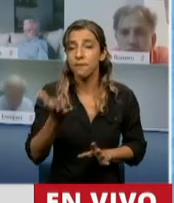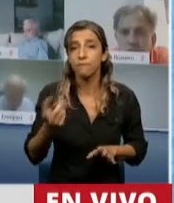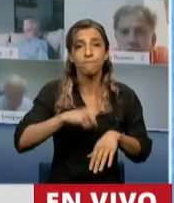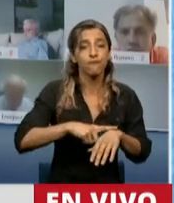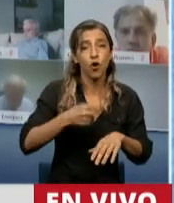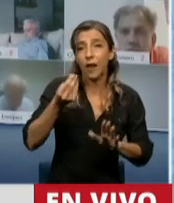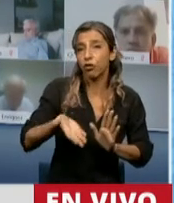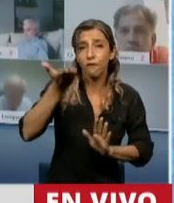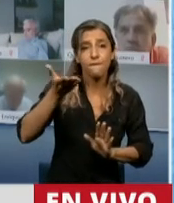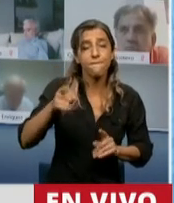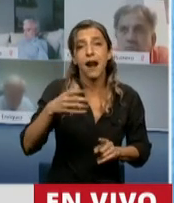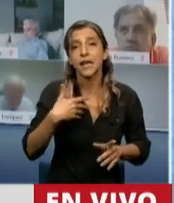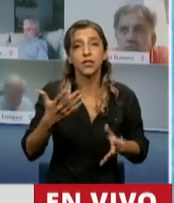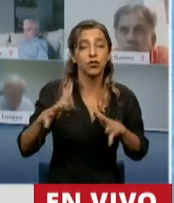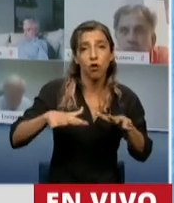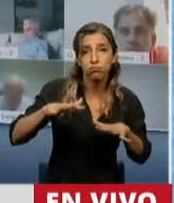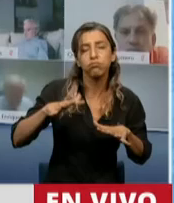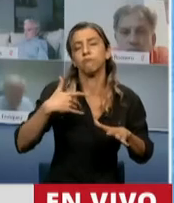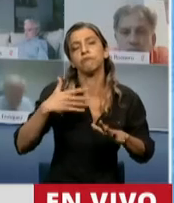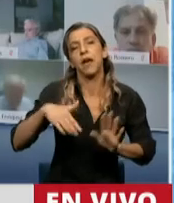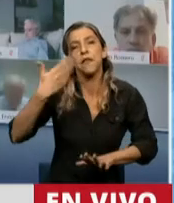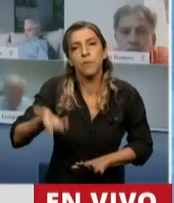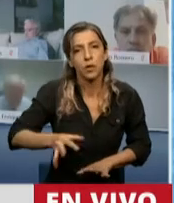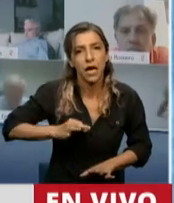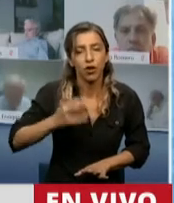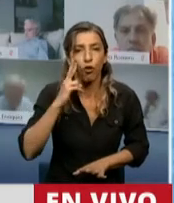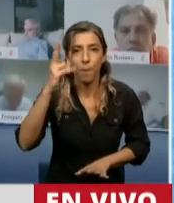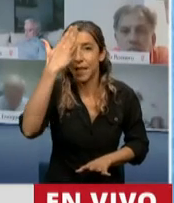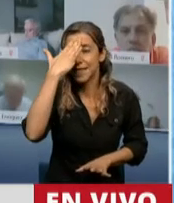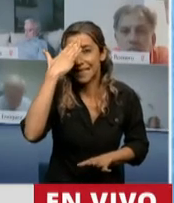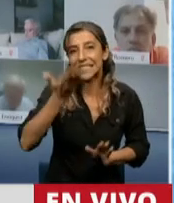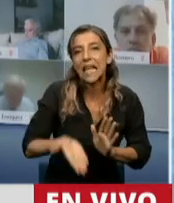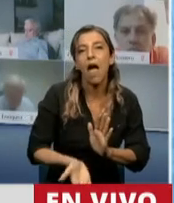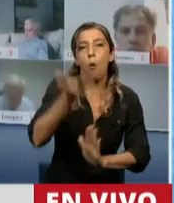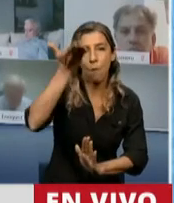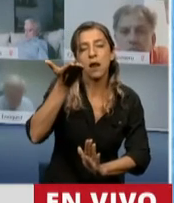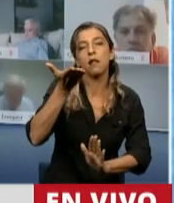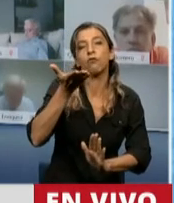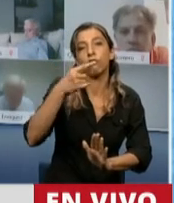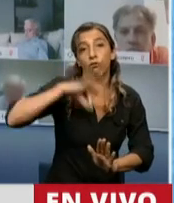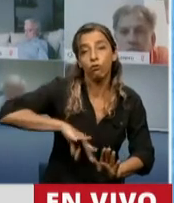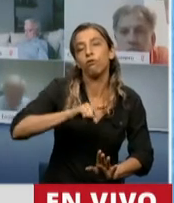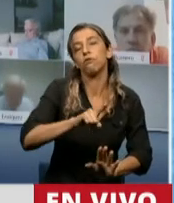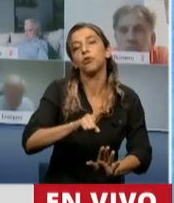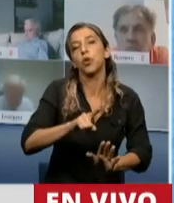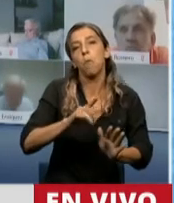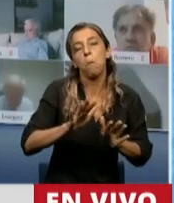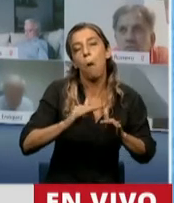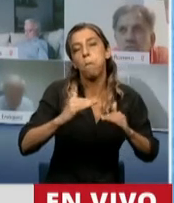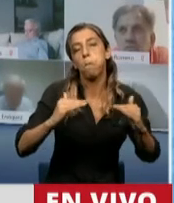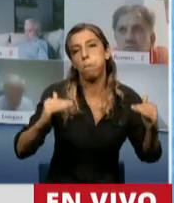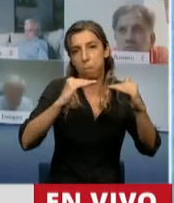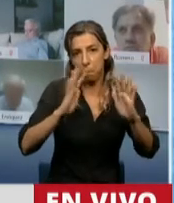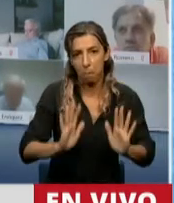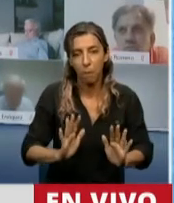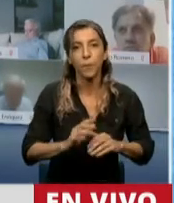recuperó en 2015 con los aumentos. O sea que, esto es lo que pasó. Ampliación de la base